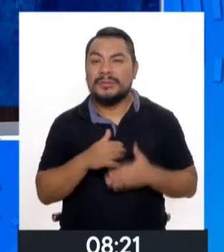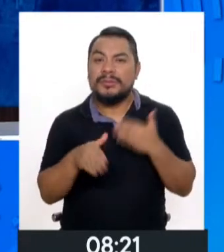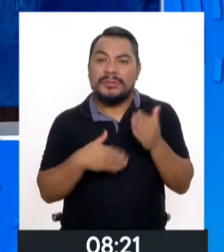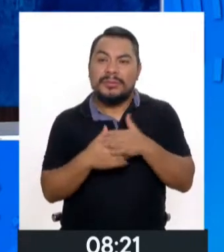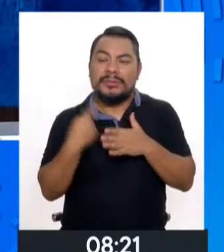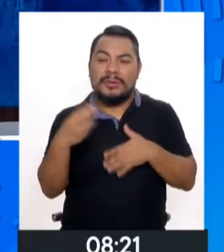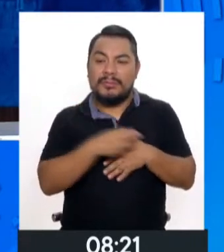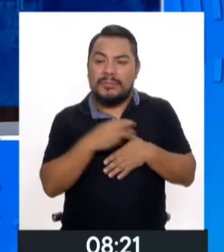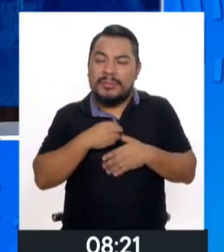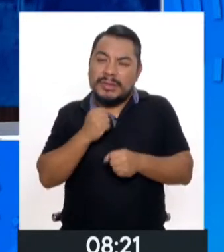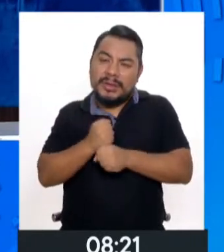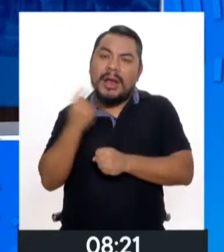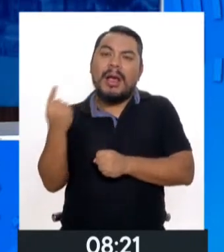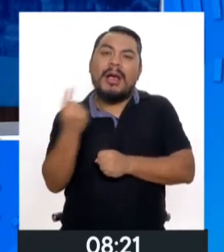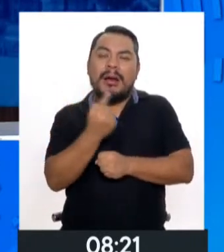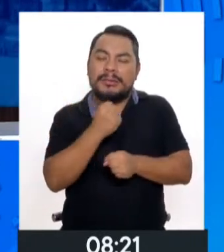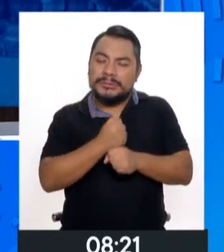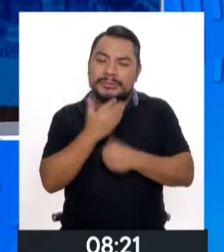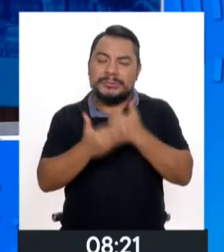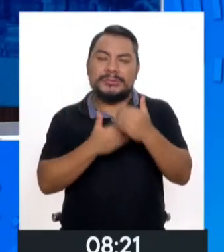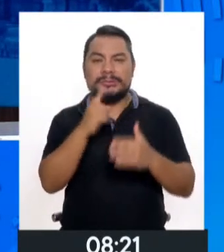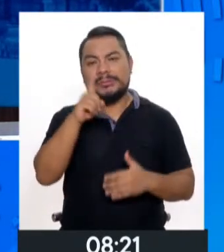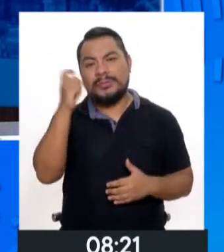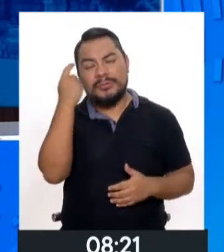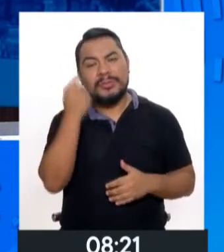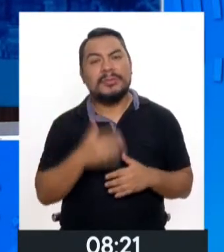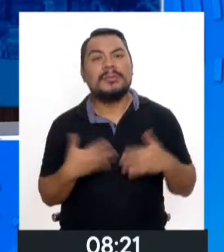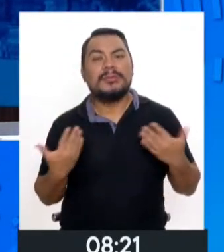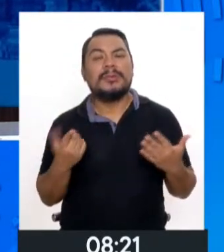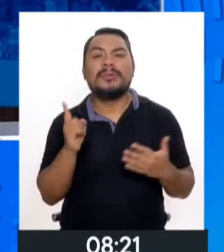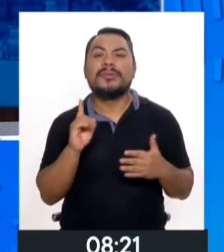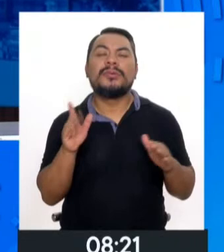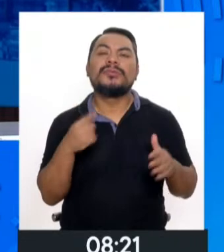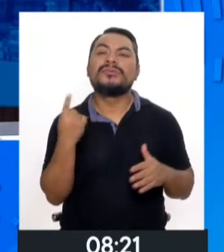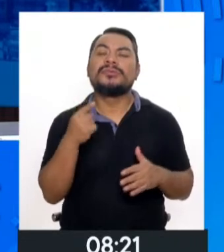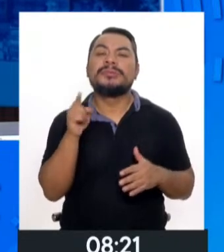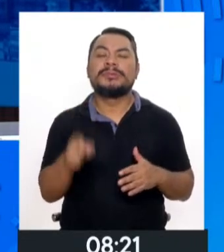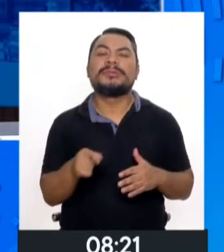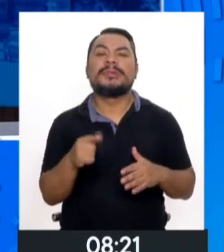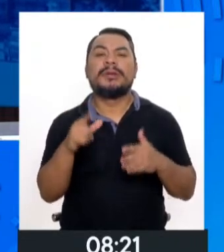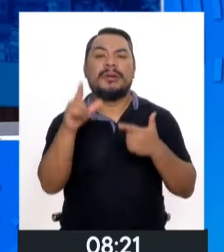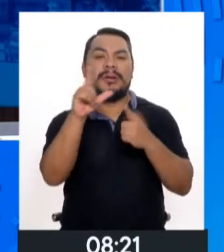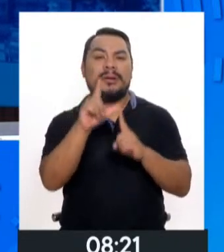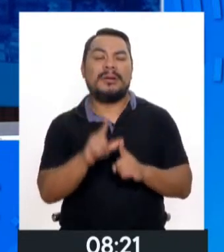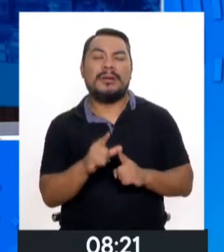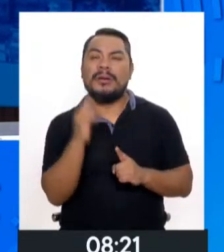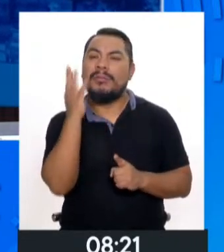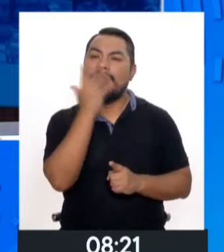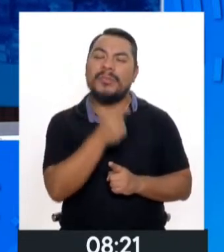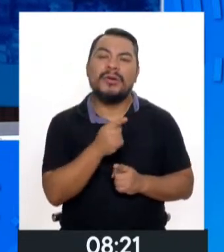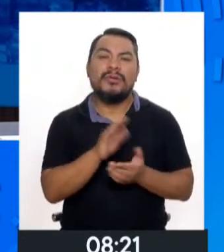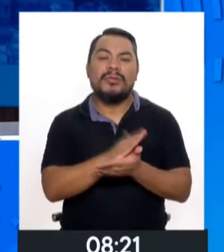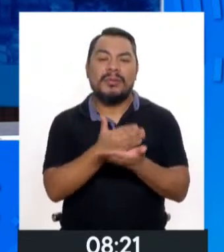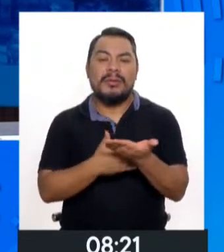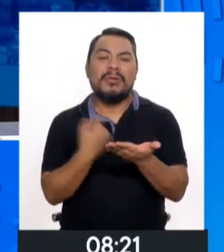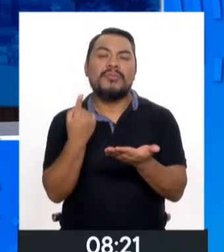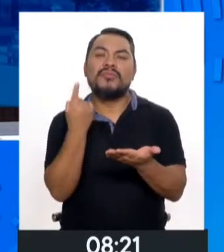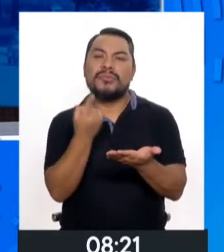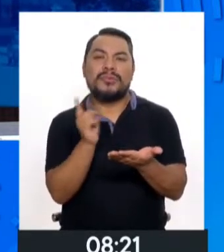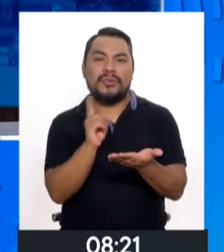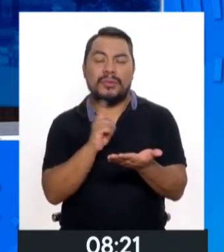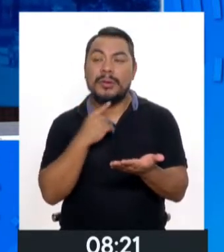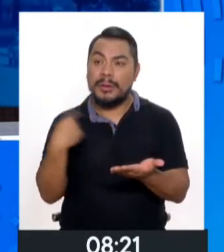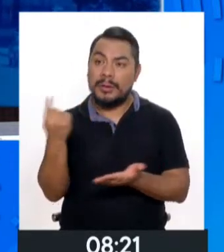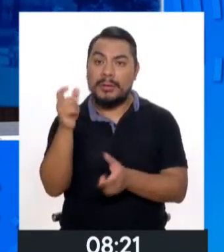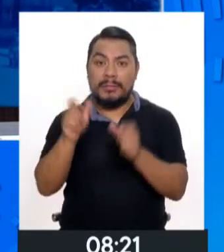andar nuestros ministerios, implementando las políticas públicas para que no sean solamente letras, bonitos documentos, sino que